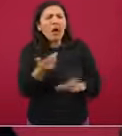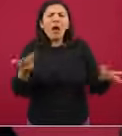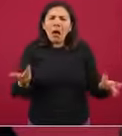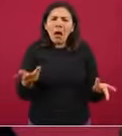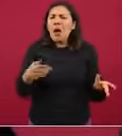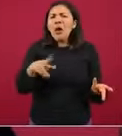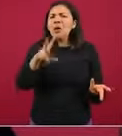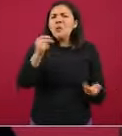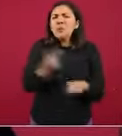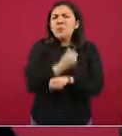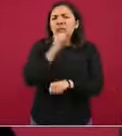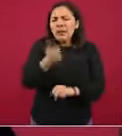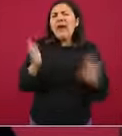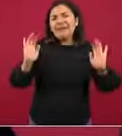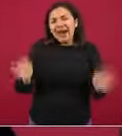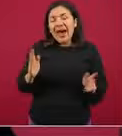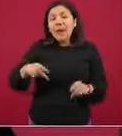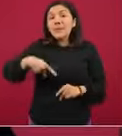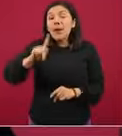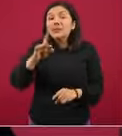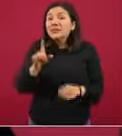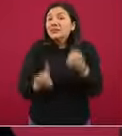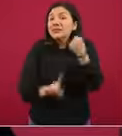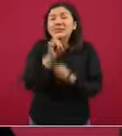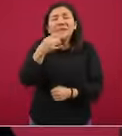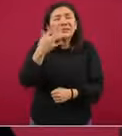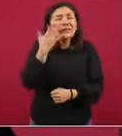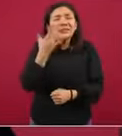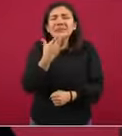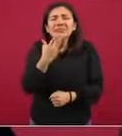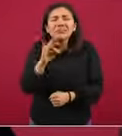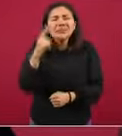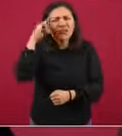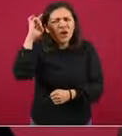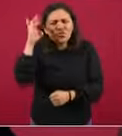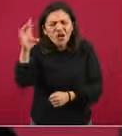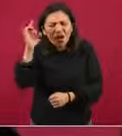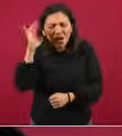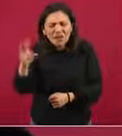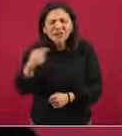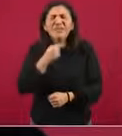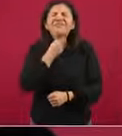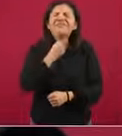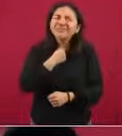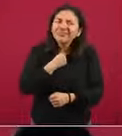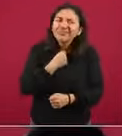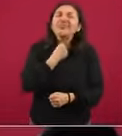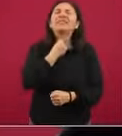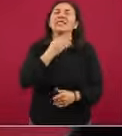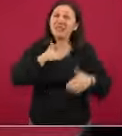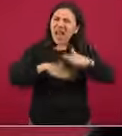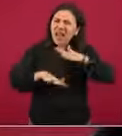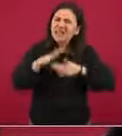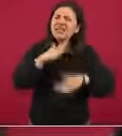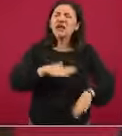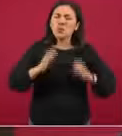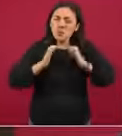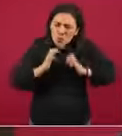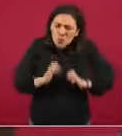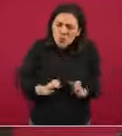igual y no tuviste nada. Pero ante cualquier síntoma, cefalea, dolor de garganta, cansancio,